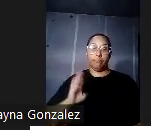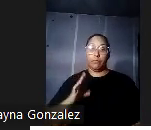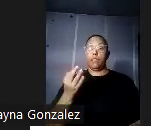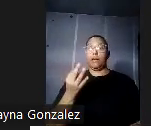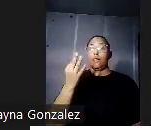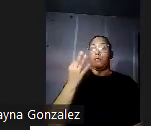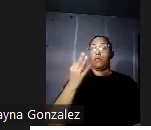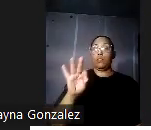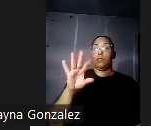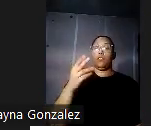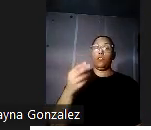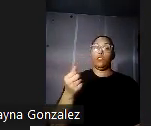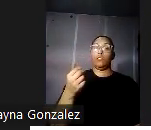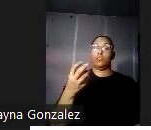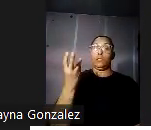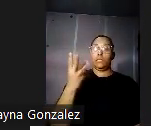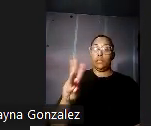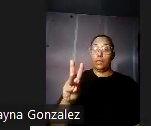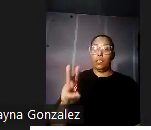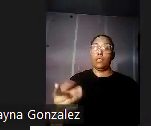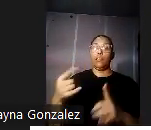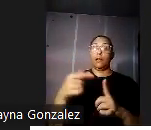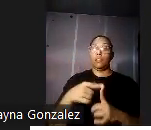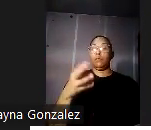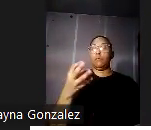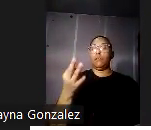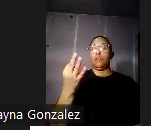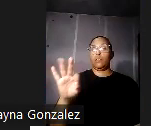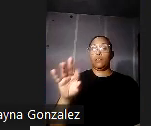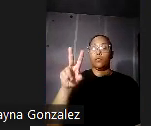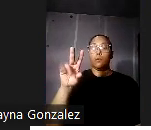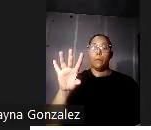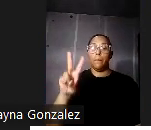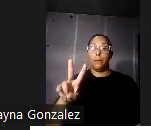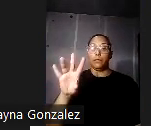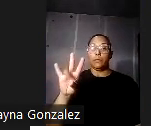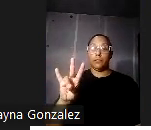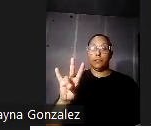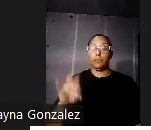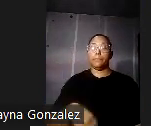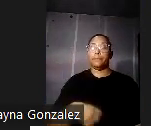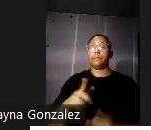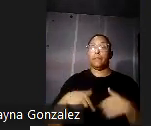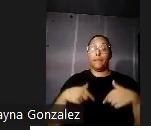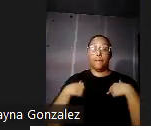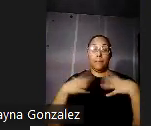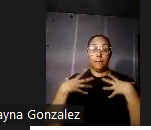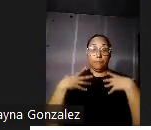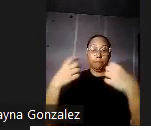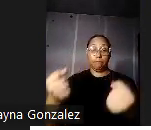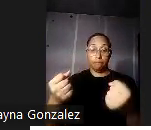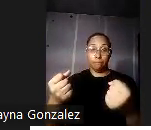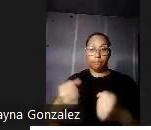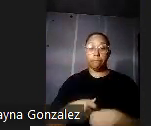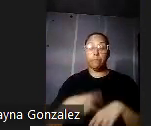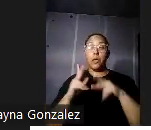International Health Division en 1927 devolviendo así una vida útil y saludable a millones de personas afectadas